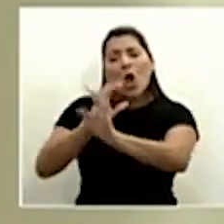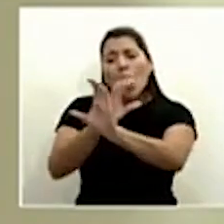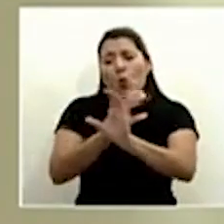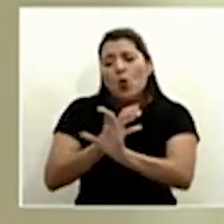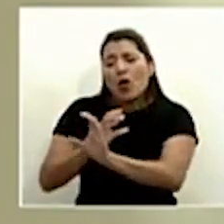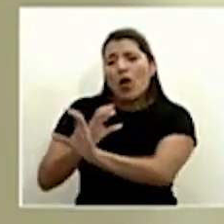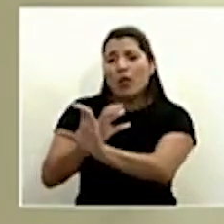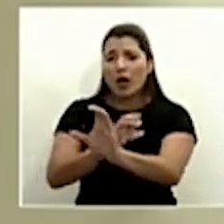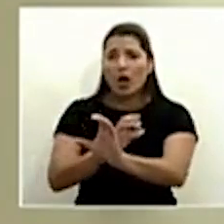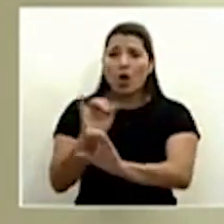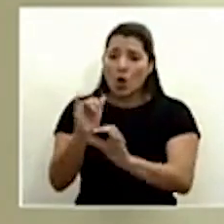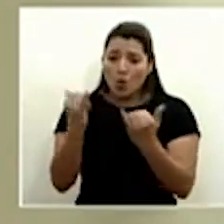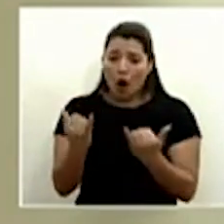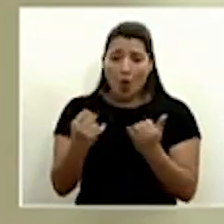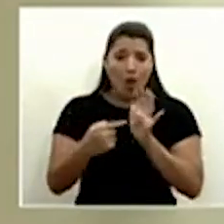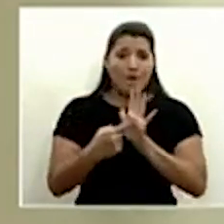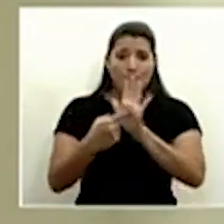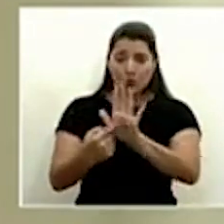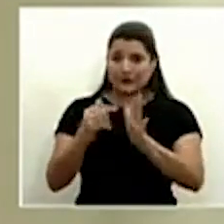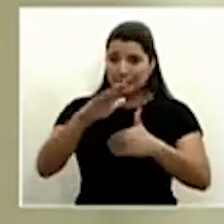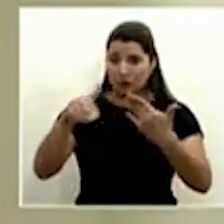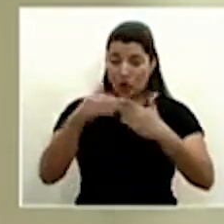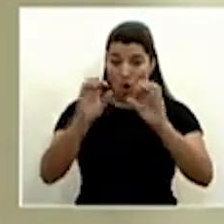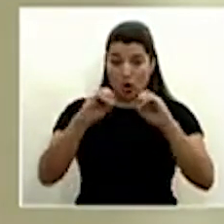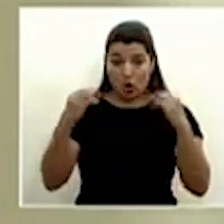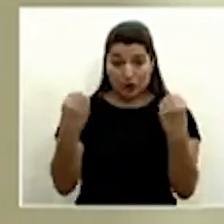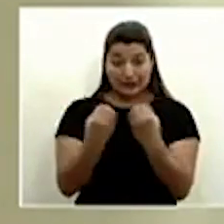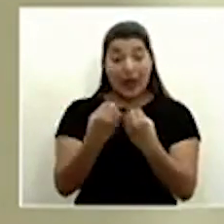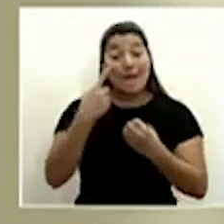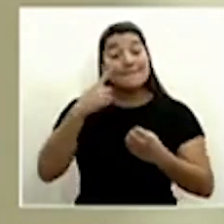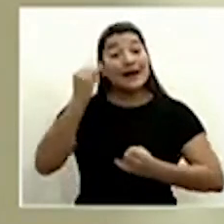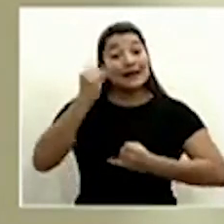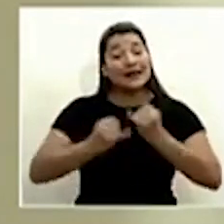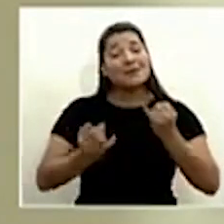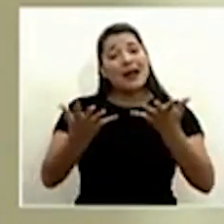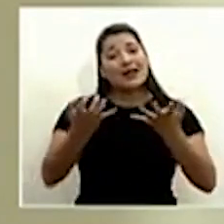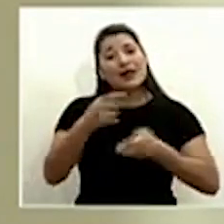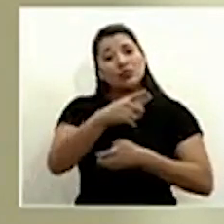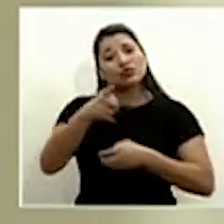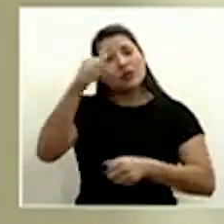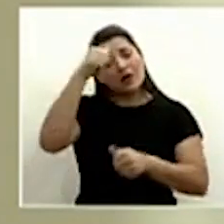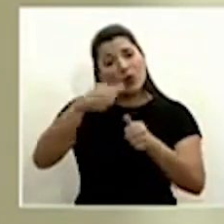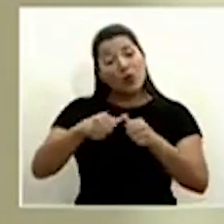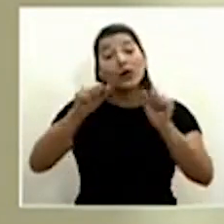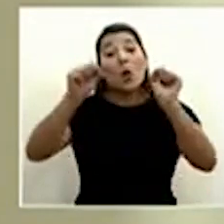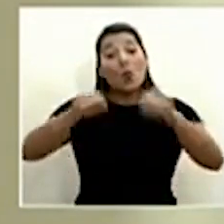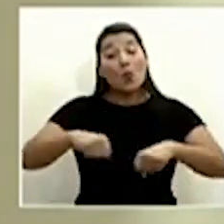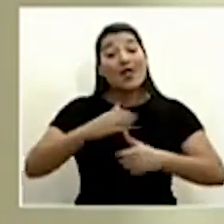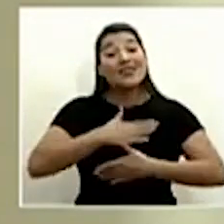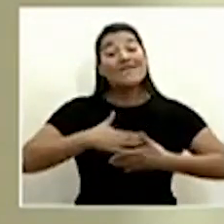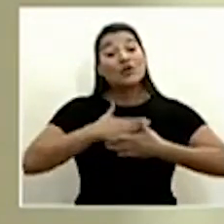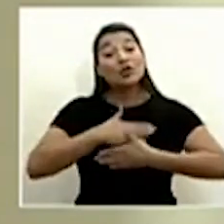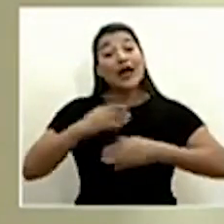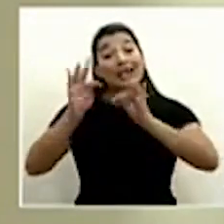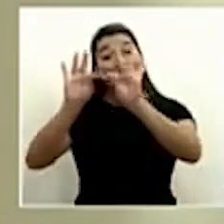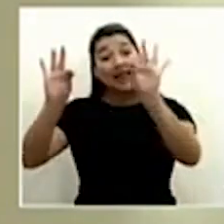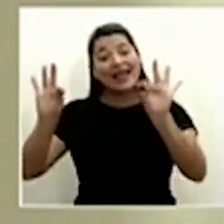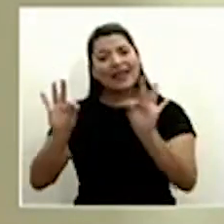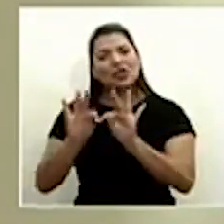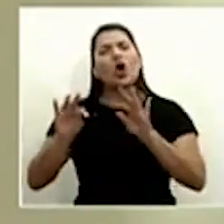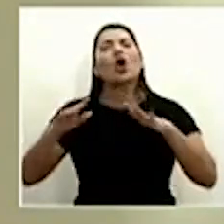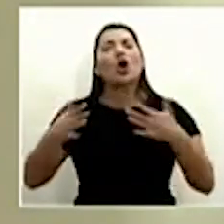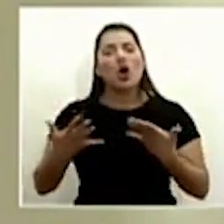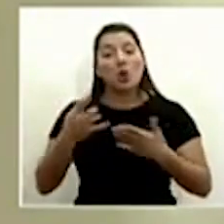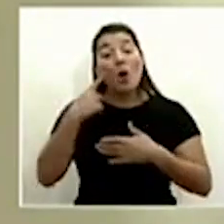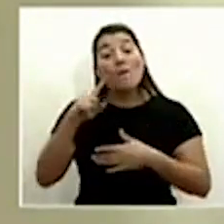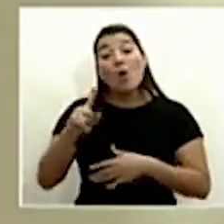expresando ahora todas estas organizaciones. Voy a cerrar recordándoles que podrán disfrutar de la Teletón a través de la señal